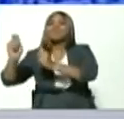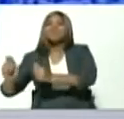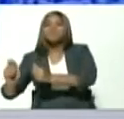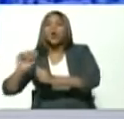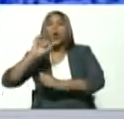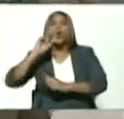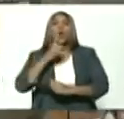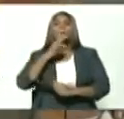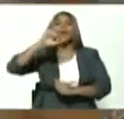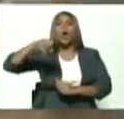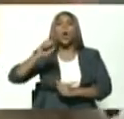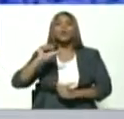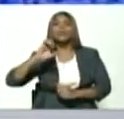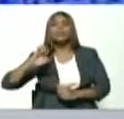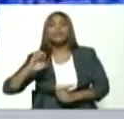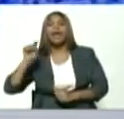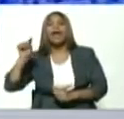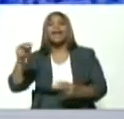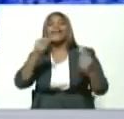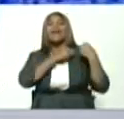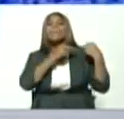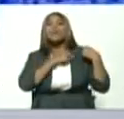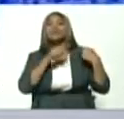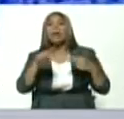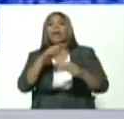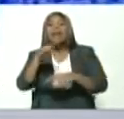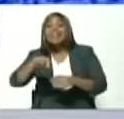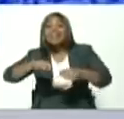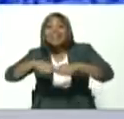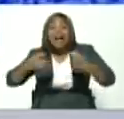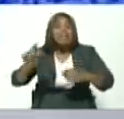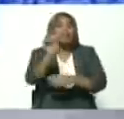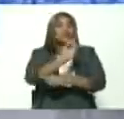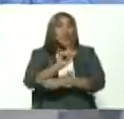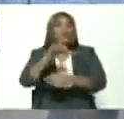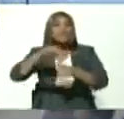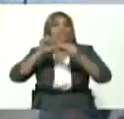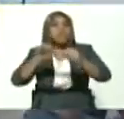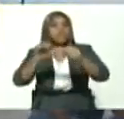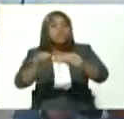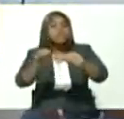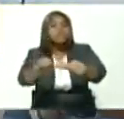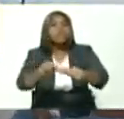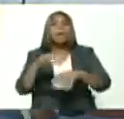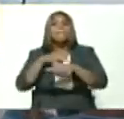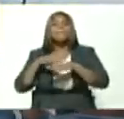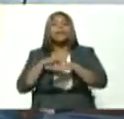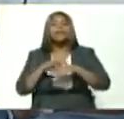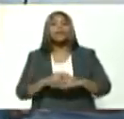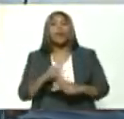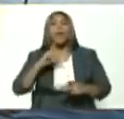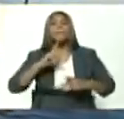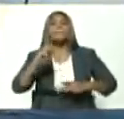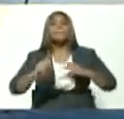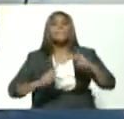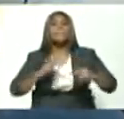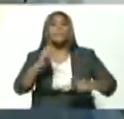partir de hoy y que no haya fallas de ningún tipo, querido hermano, compañero y ministro, del proceso